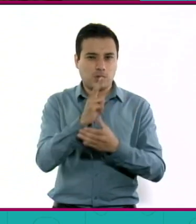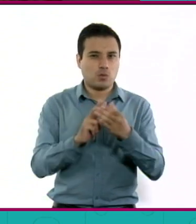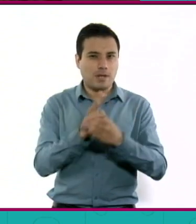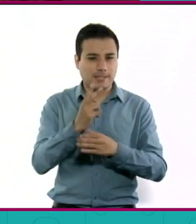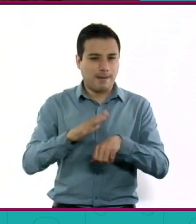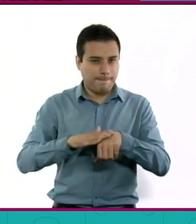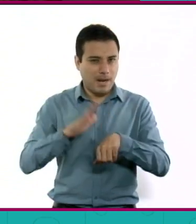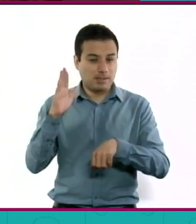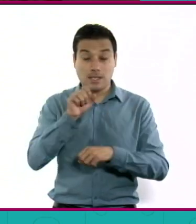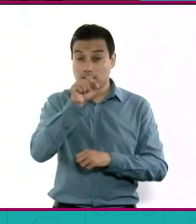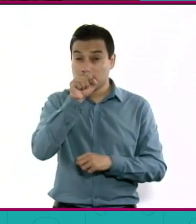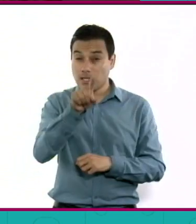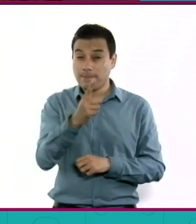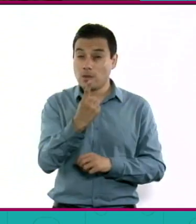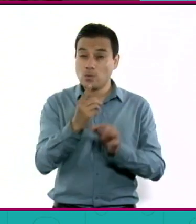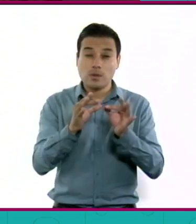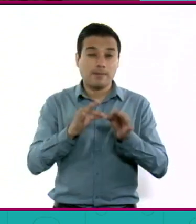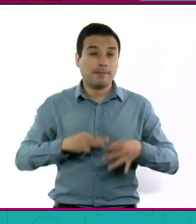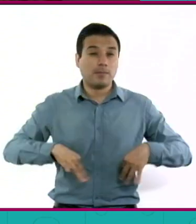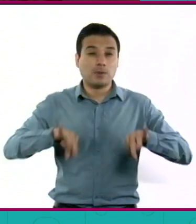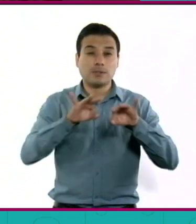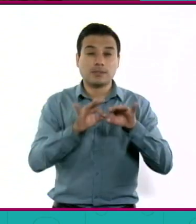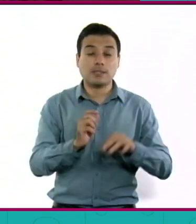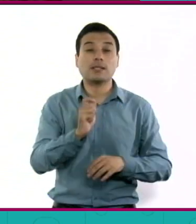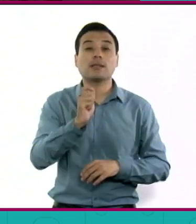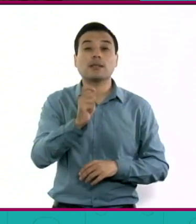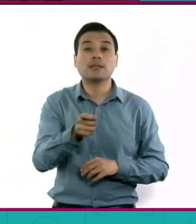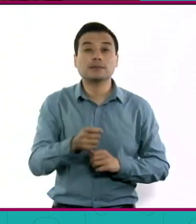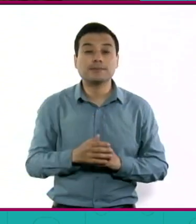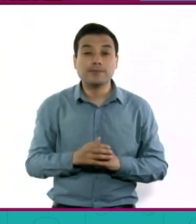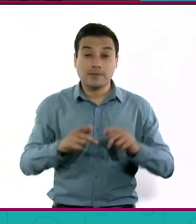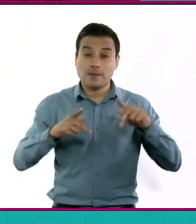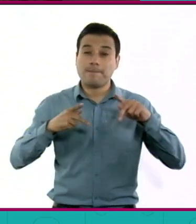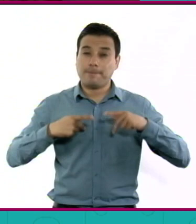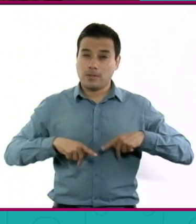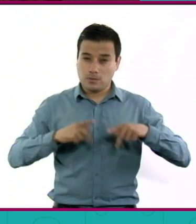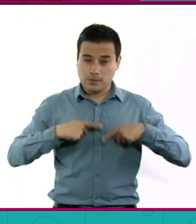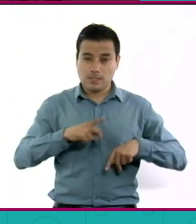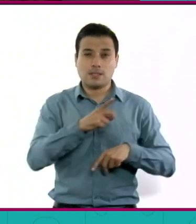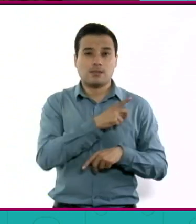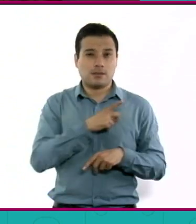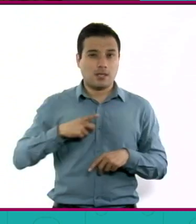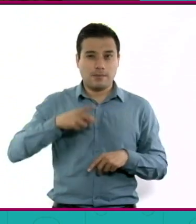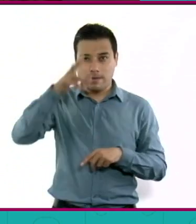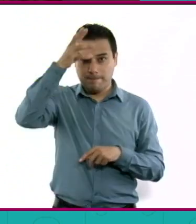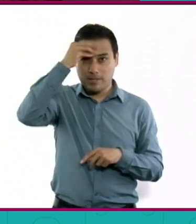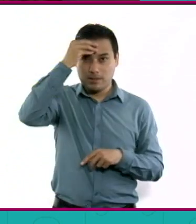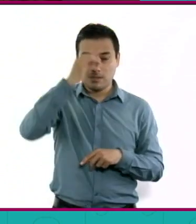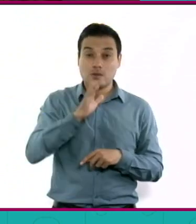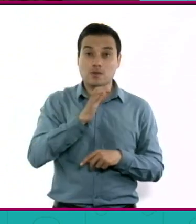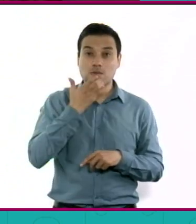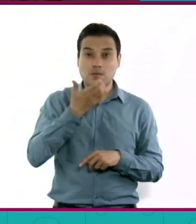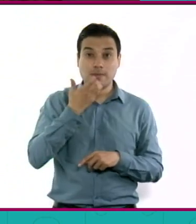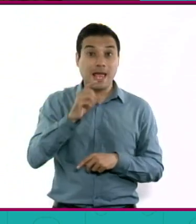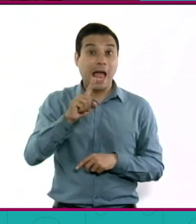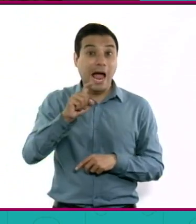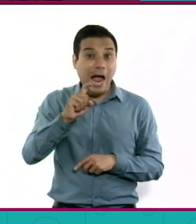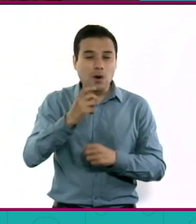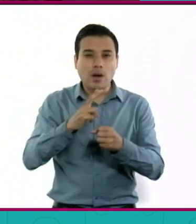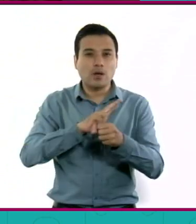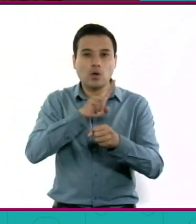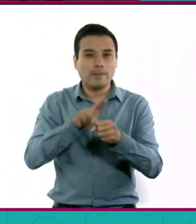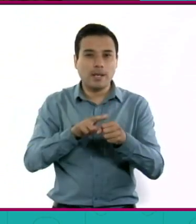se va a incentivar algo muy importante, el que nosotros nos acostumbremos a hidratarnos con agua simple potable.